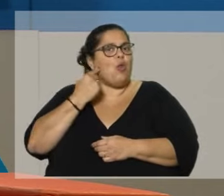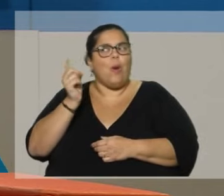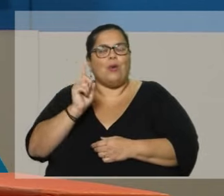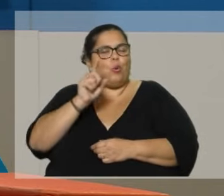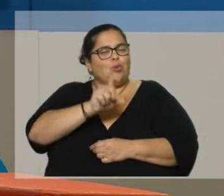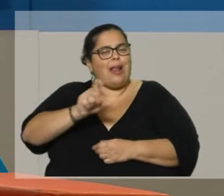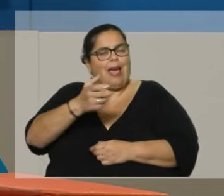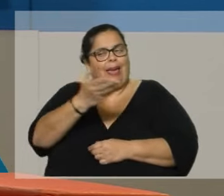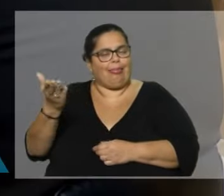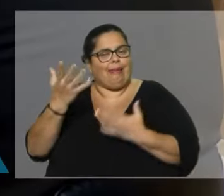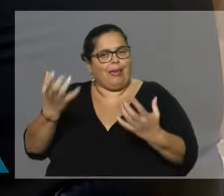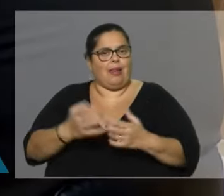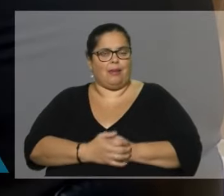la gente.